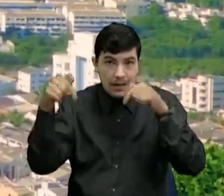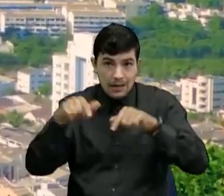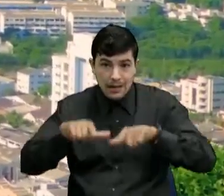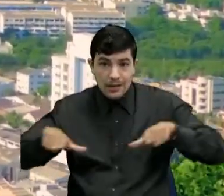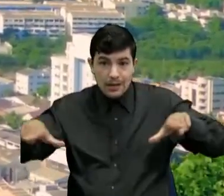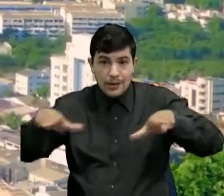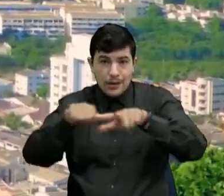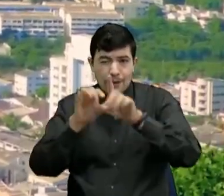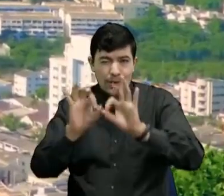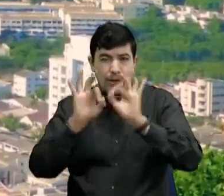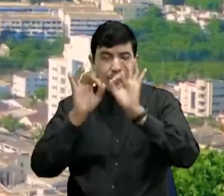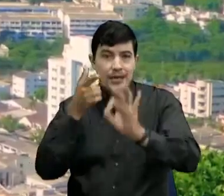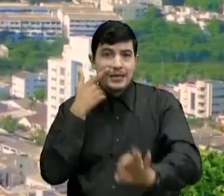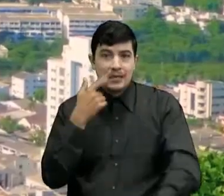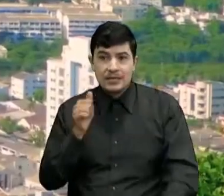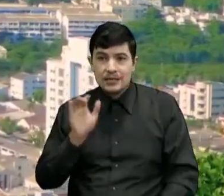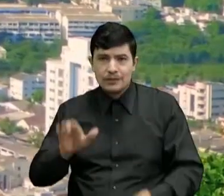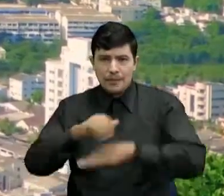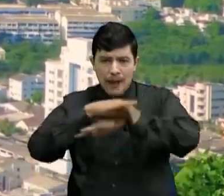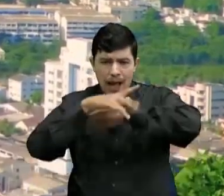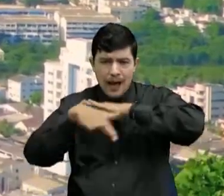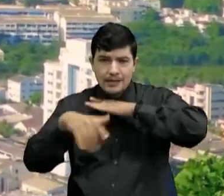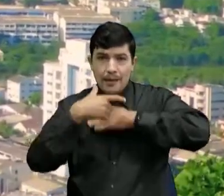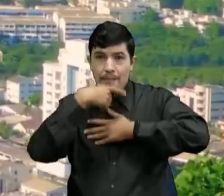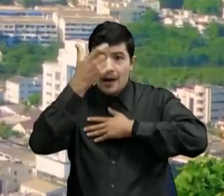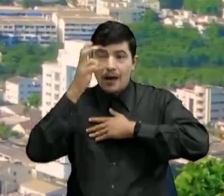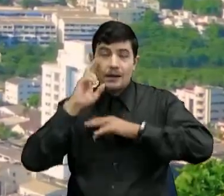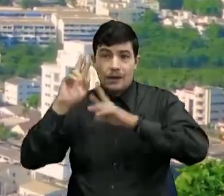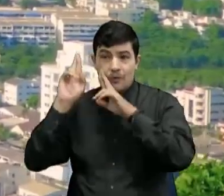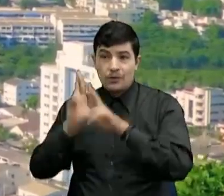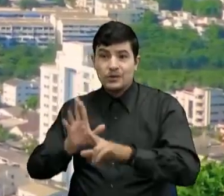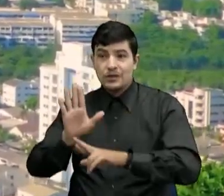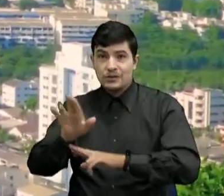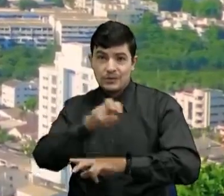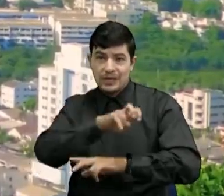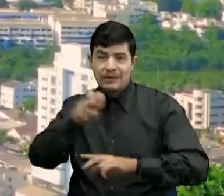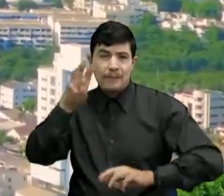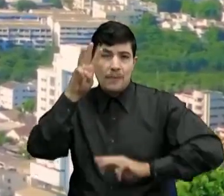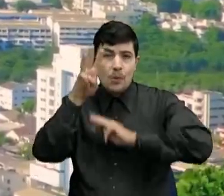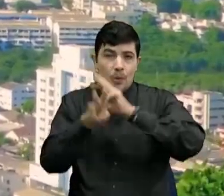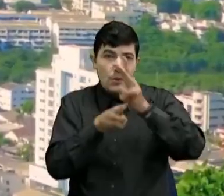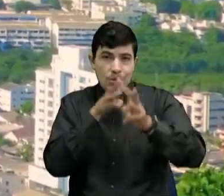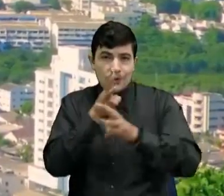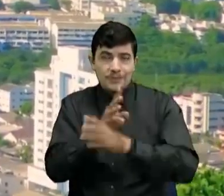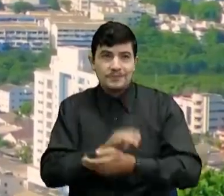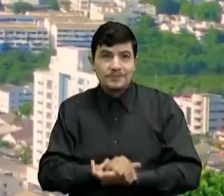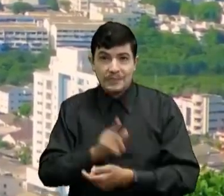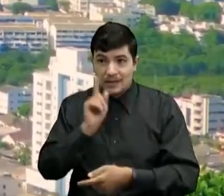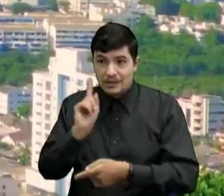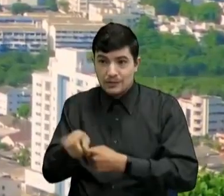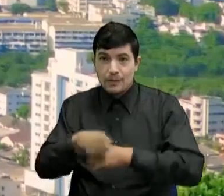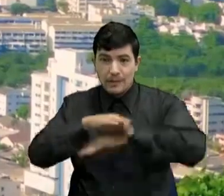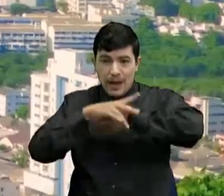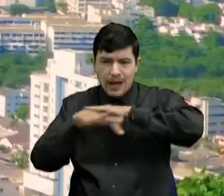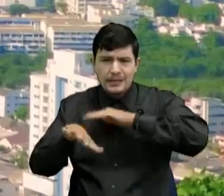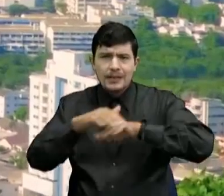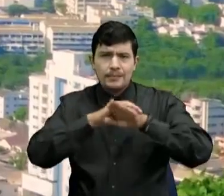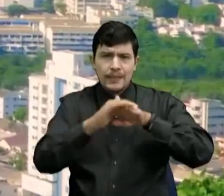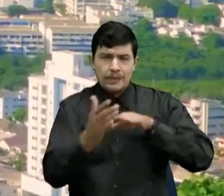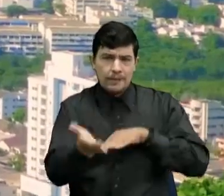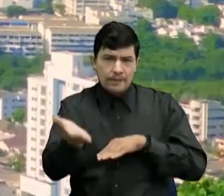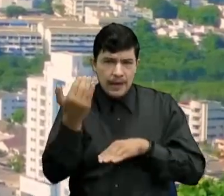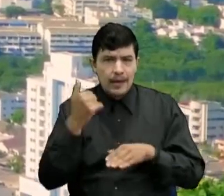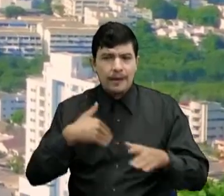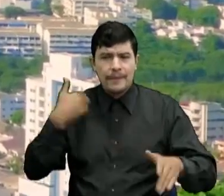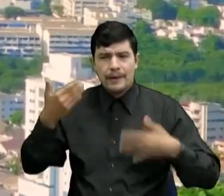maravilloso Por sus hermosas Playas blancas Reconocidas A nivel mundial Están totalmente Invitados Para que vengan